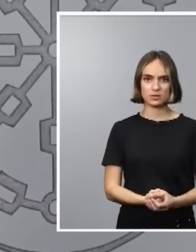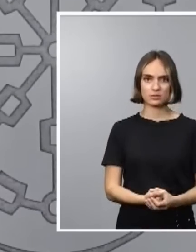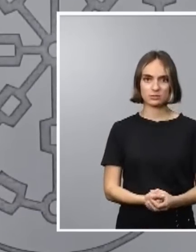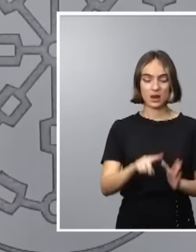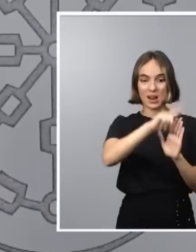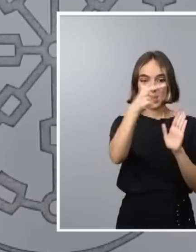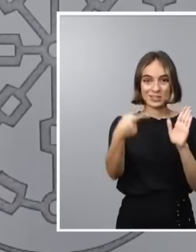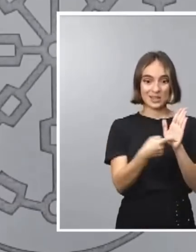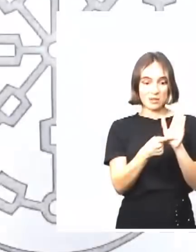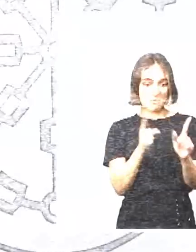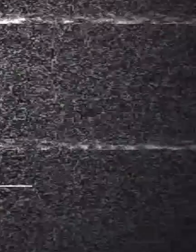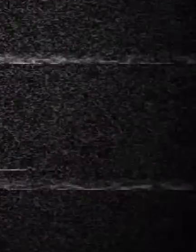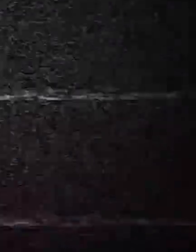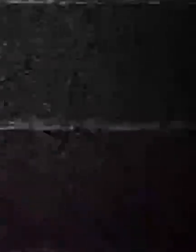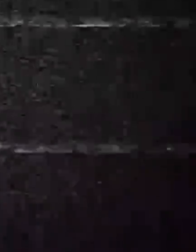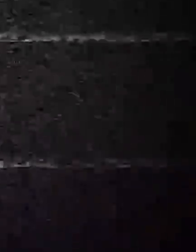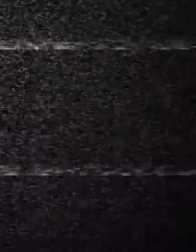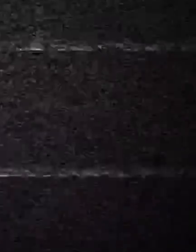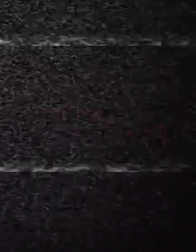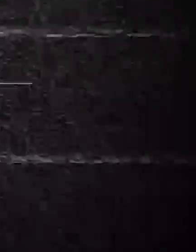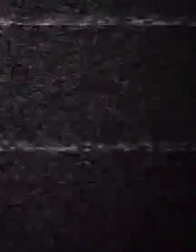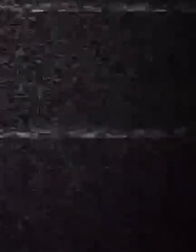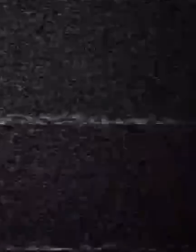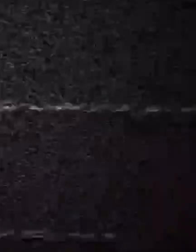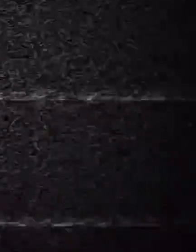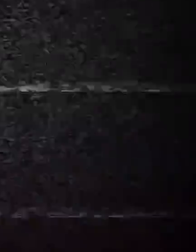y la legislación estatal vigente. ¡Gracias!